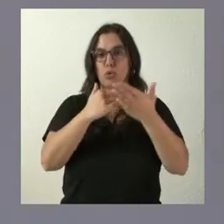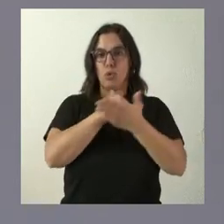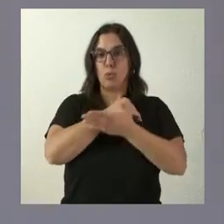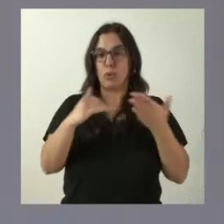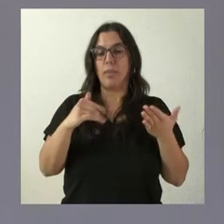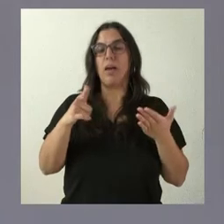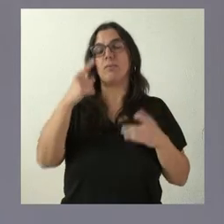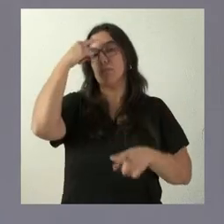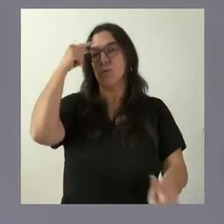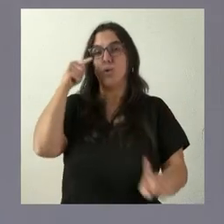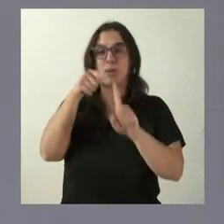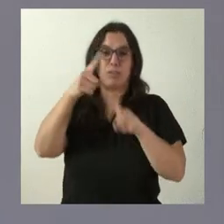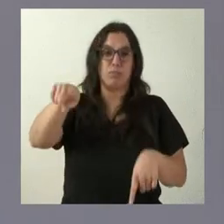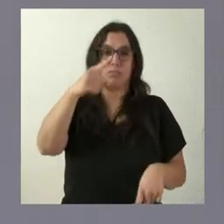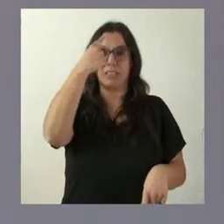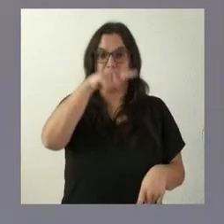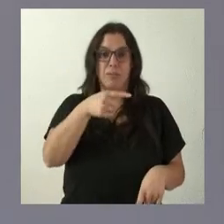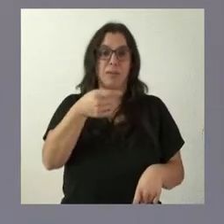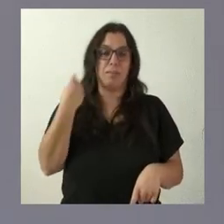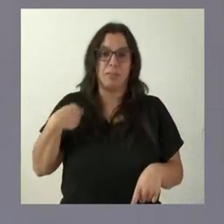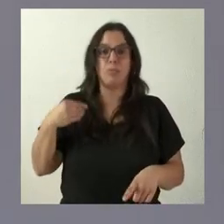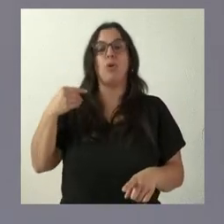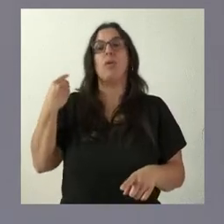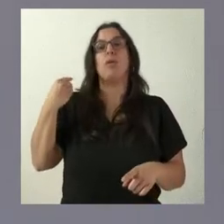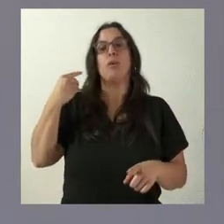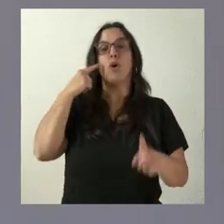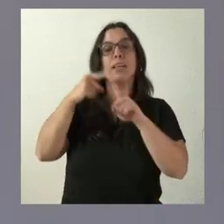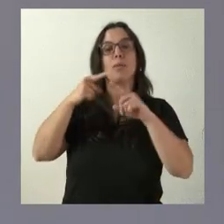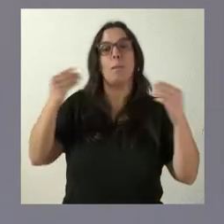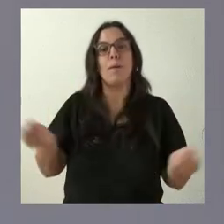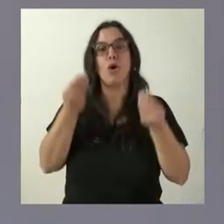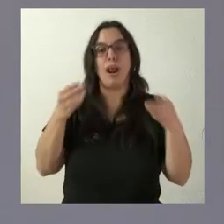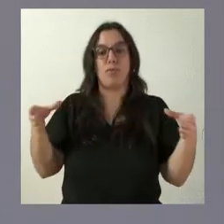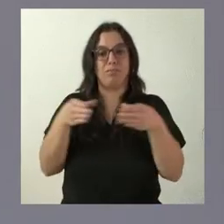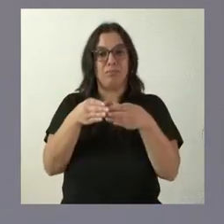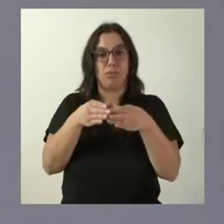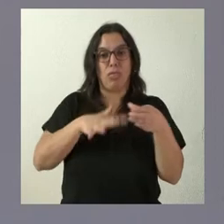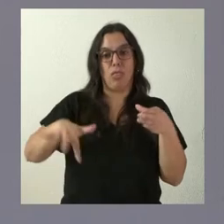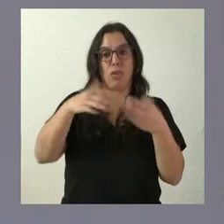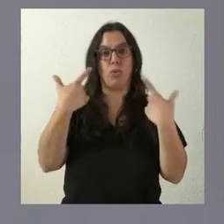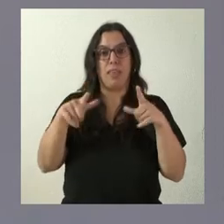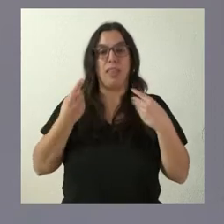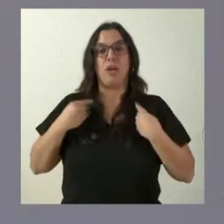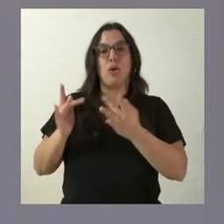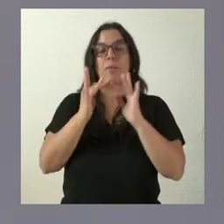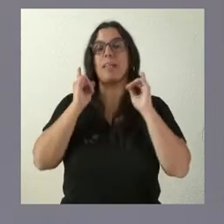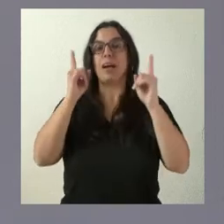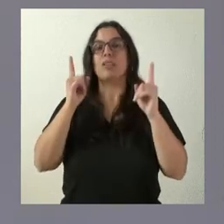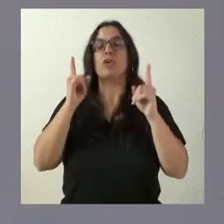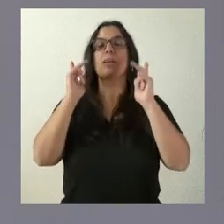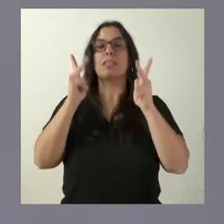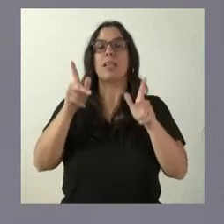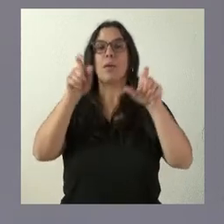encaminada, como ustedes conocen precisamente, a este objetivo de mejorar estas unidades de convivencia, en este caso, en la residencia de personas